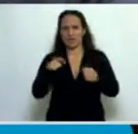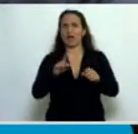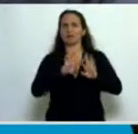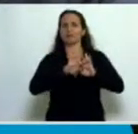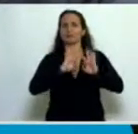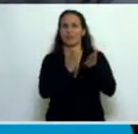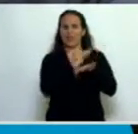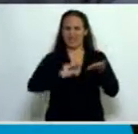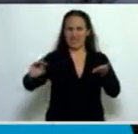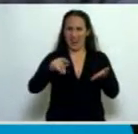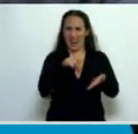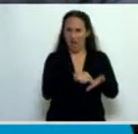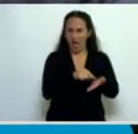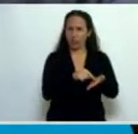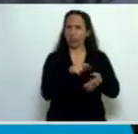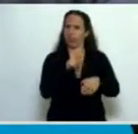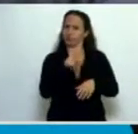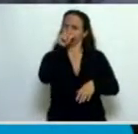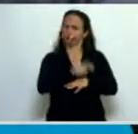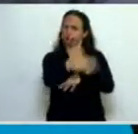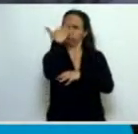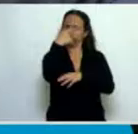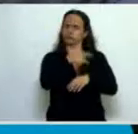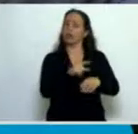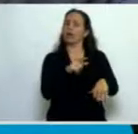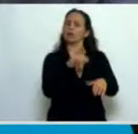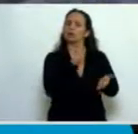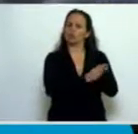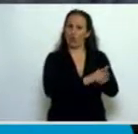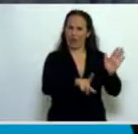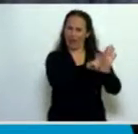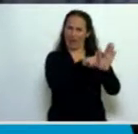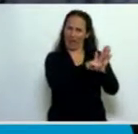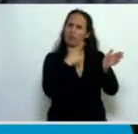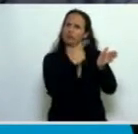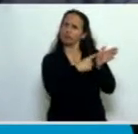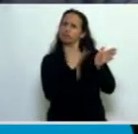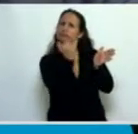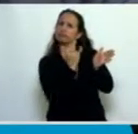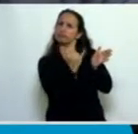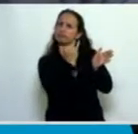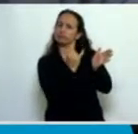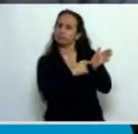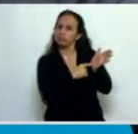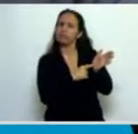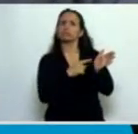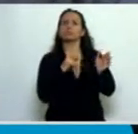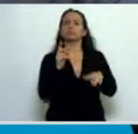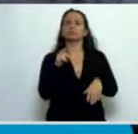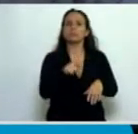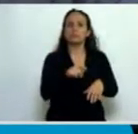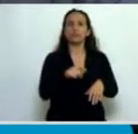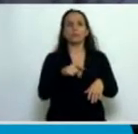Senado defendiendo el texto de la ley y cuestionando a la oposición que precisamente hacía hincapié